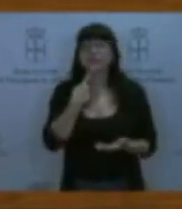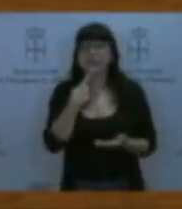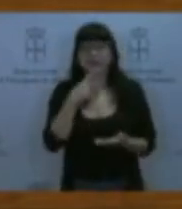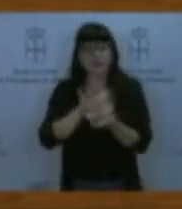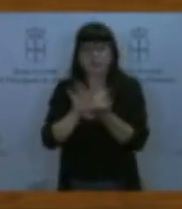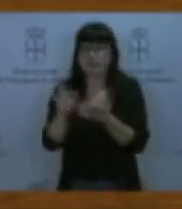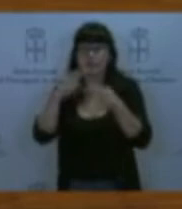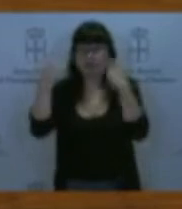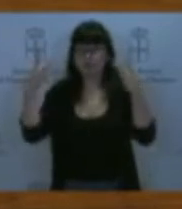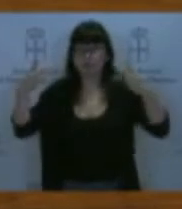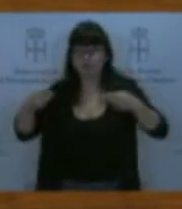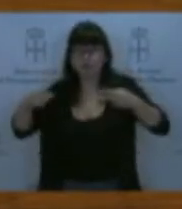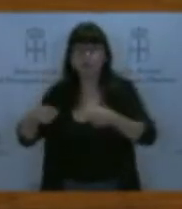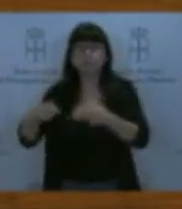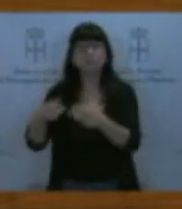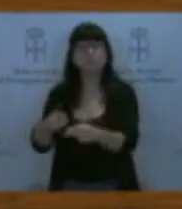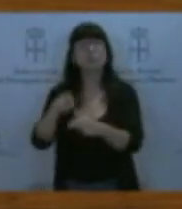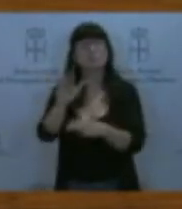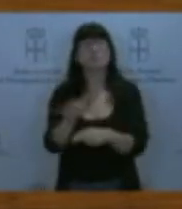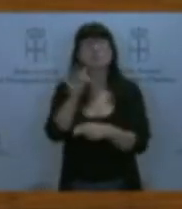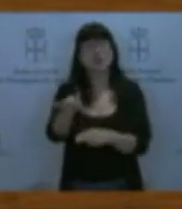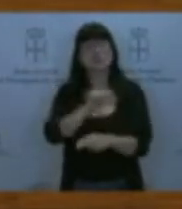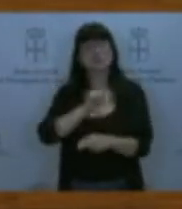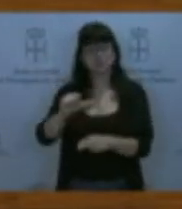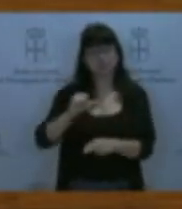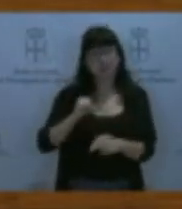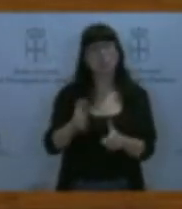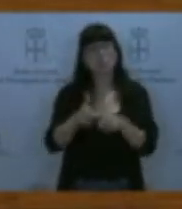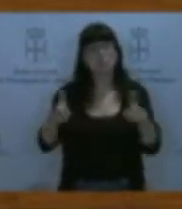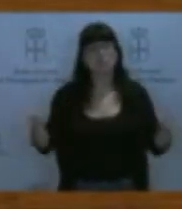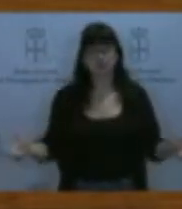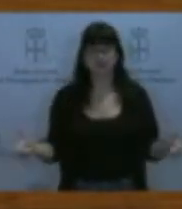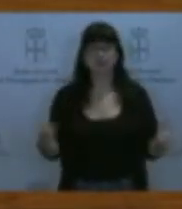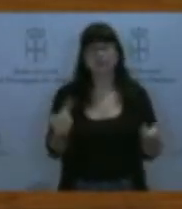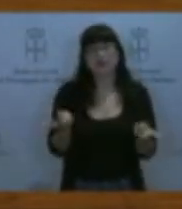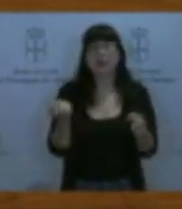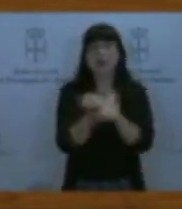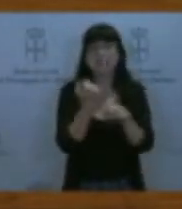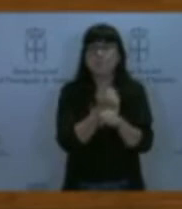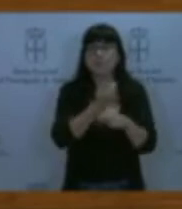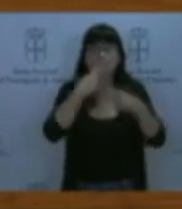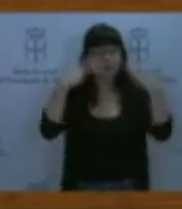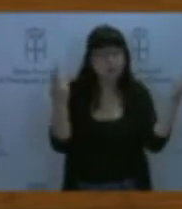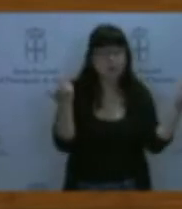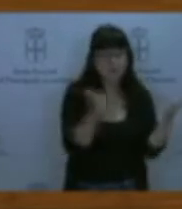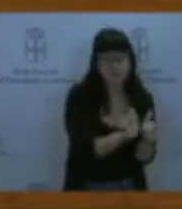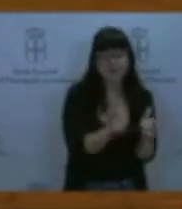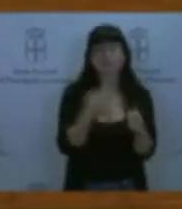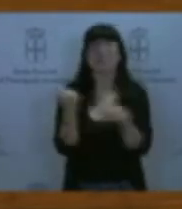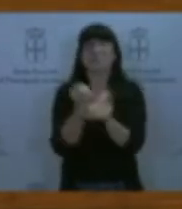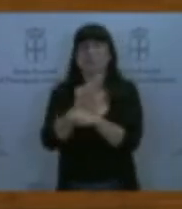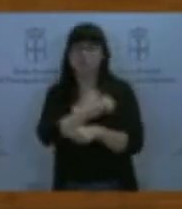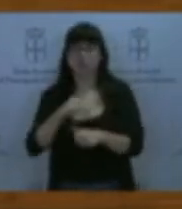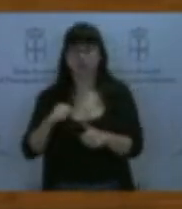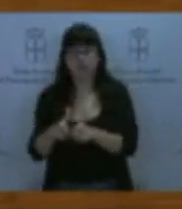servicios. Se destruye empleo público y cada vez se derivan más servicios públicos a empresas privadas que ni mejoran el servicio ni lo desempeñan como una función social, sino de